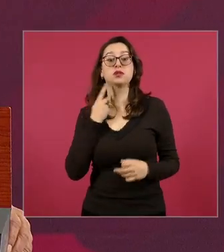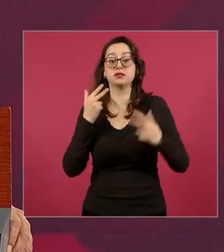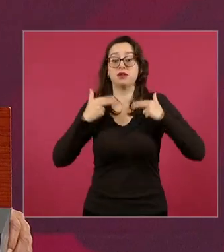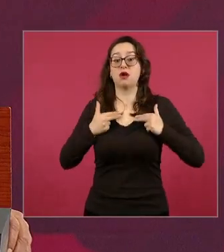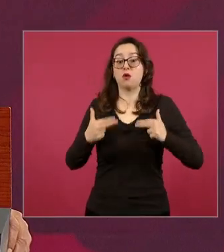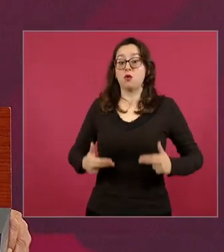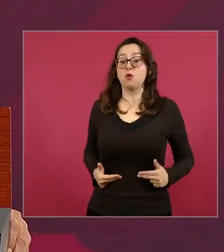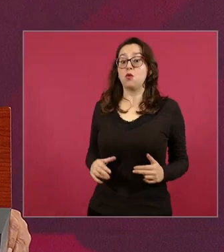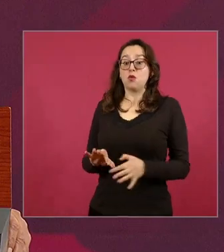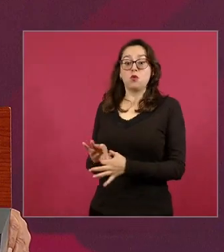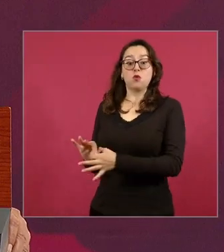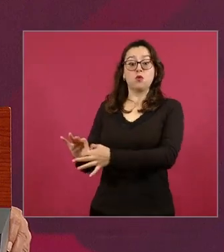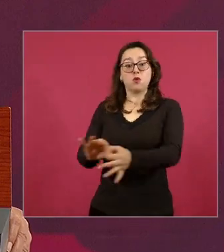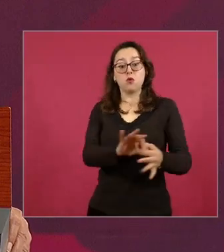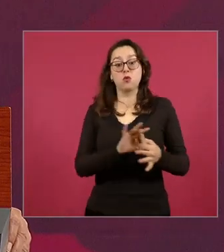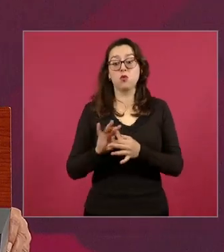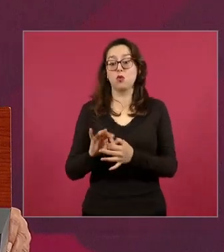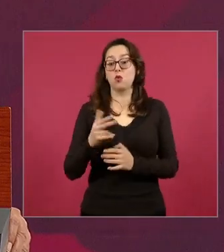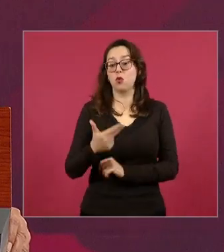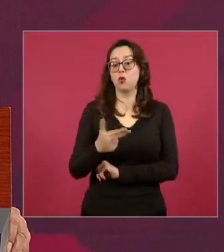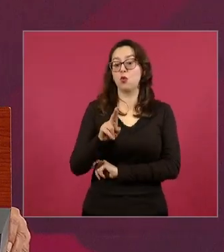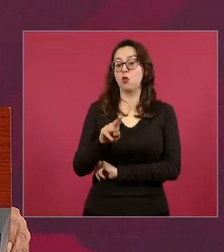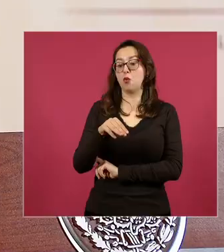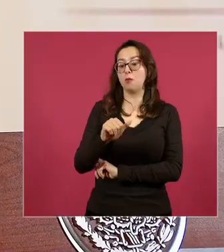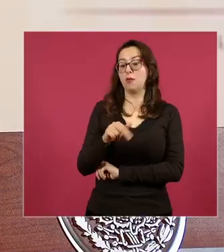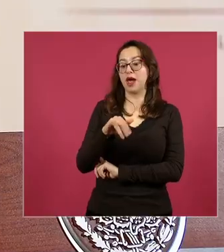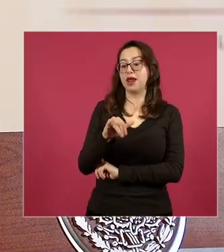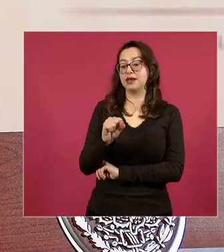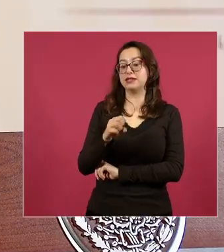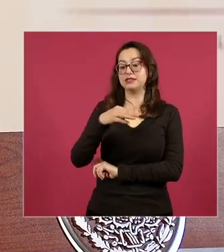nuevo en el mundo